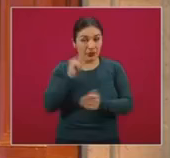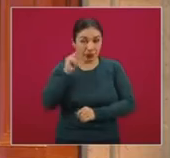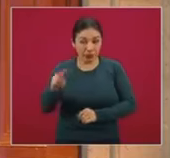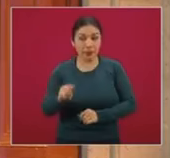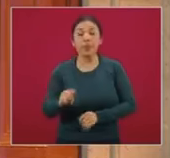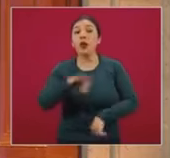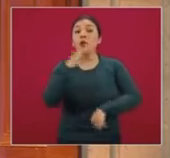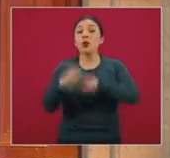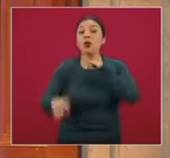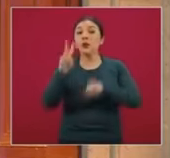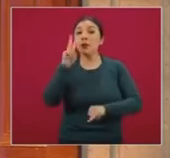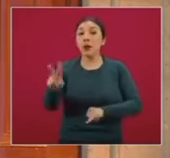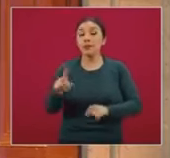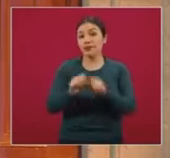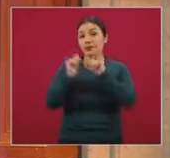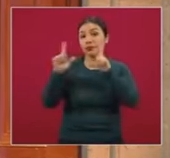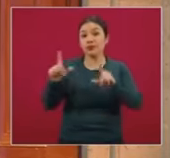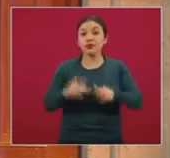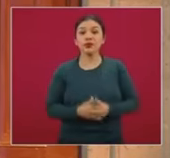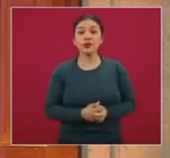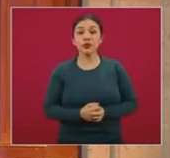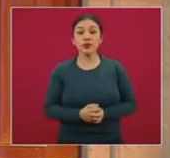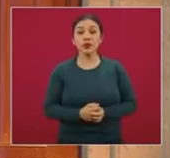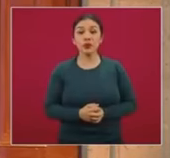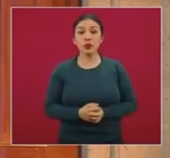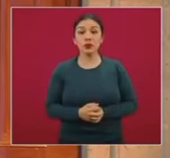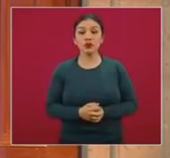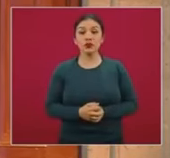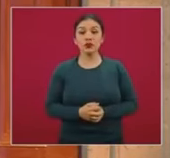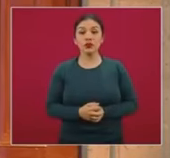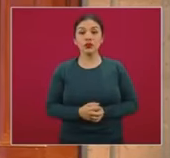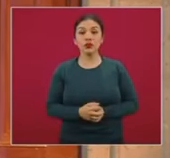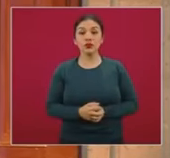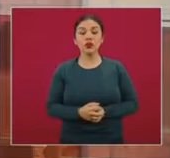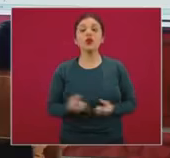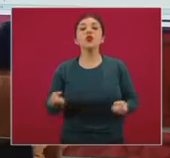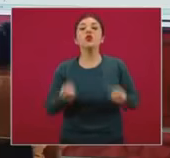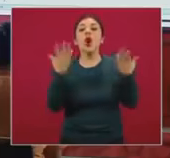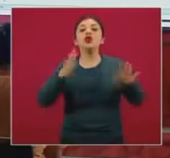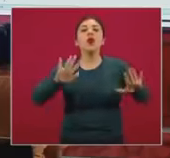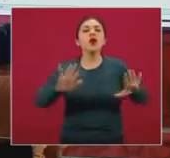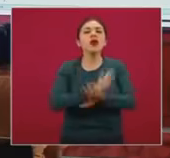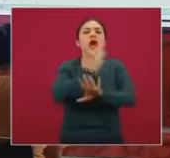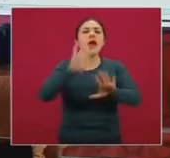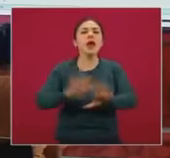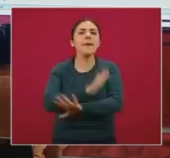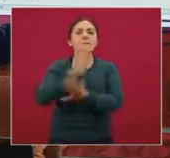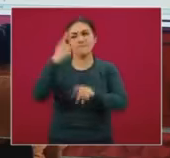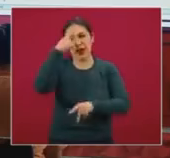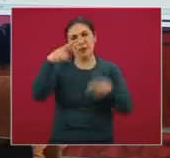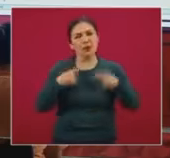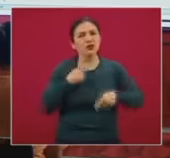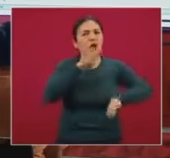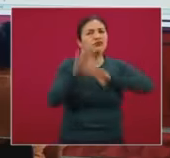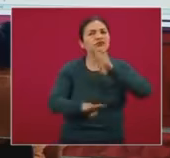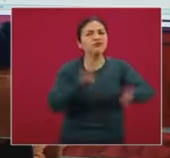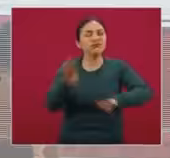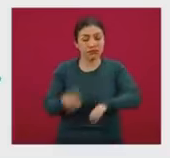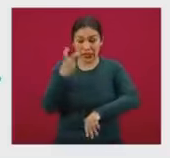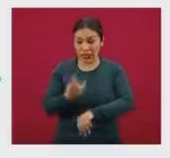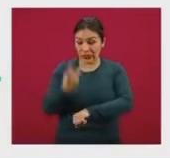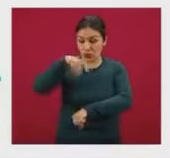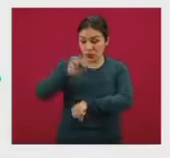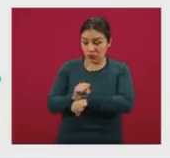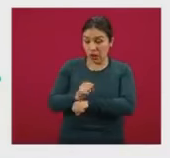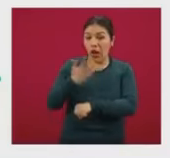Y finalmente, en la siguiente diapositiva, podemos ver el porcentaje de cambio en las defunciones, que para esta semana